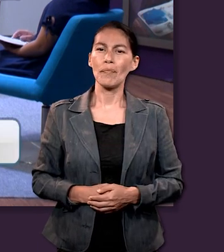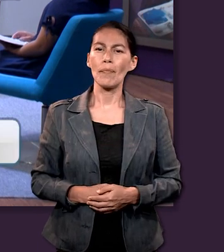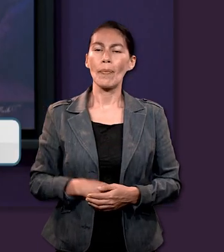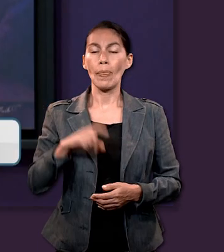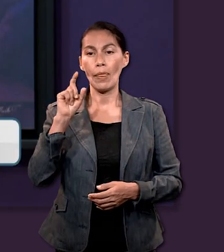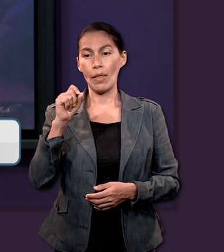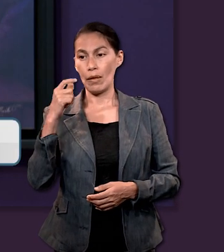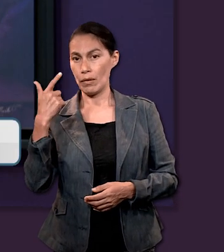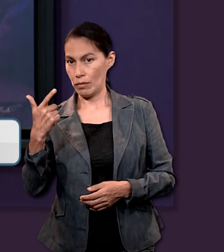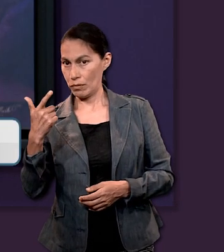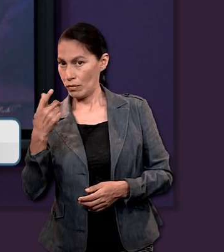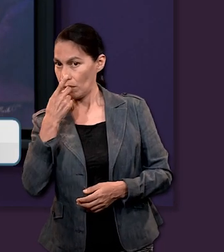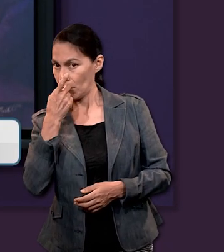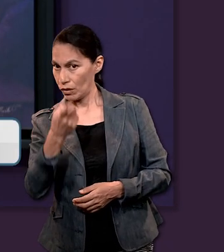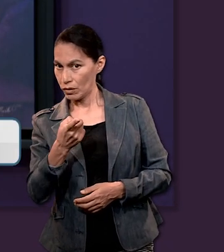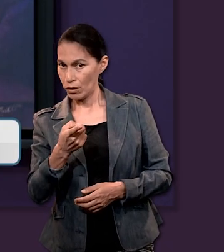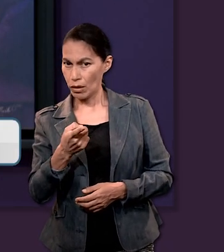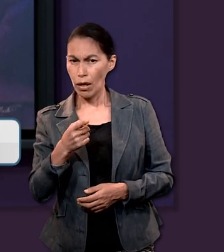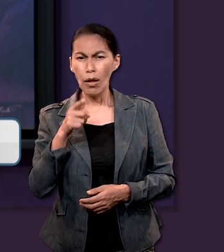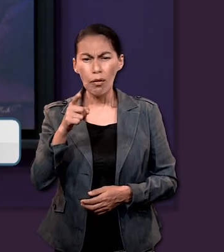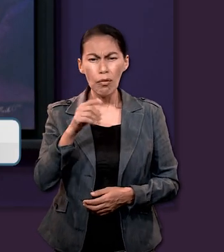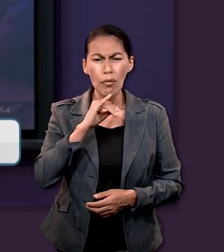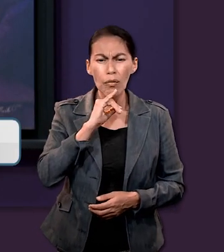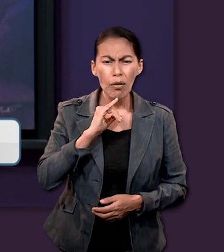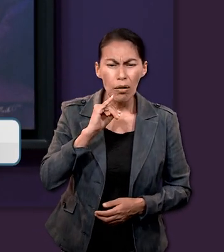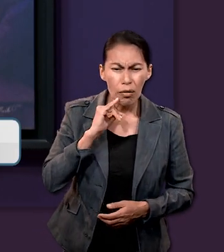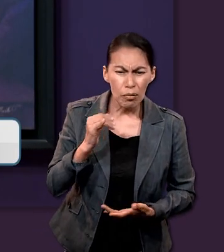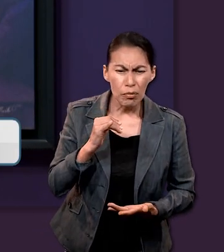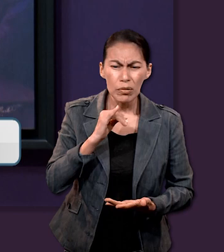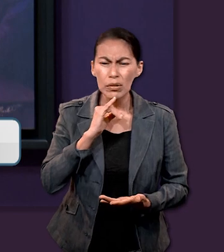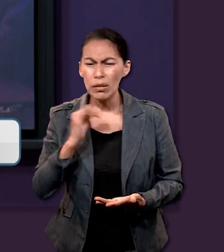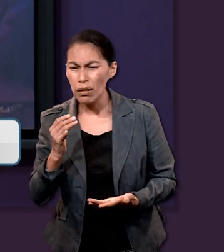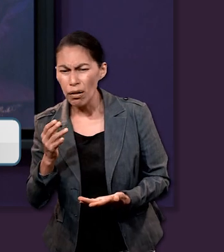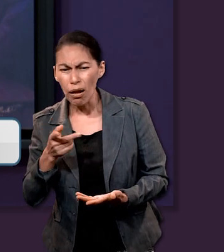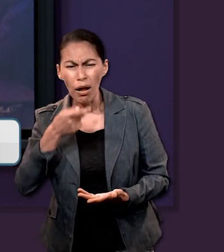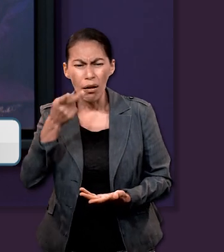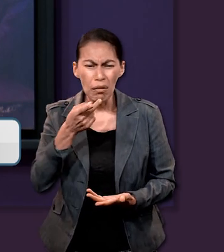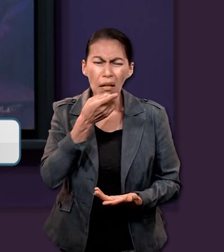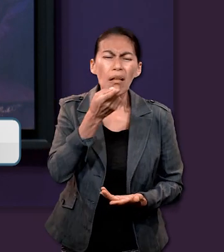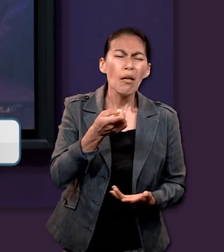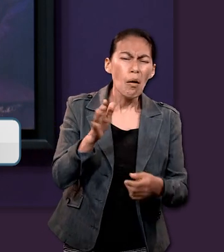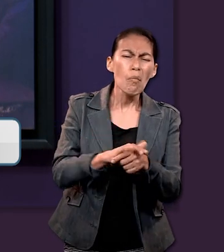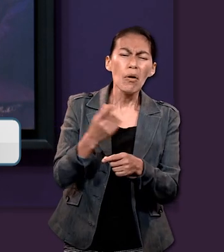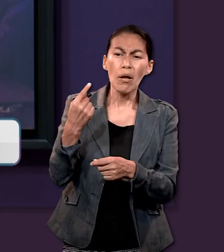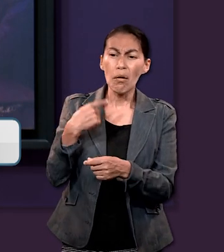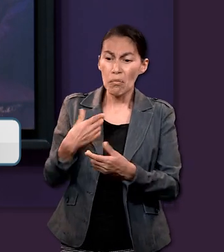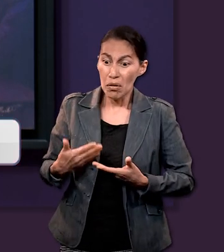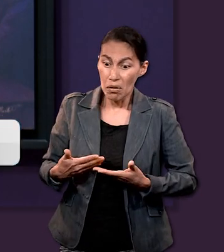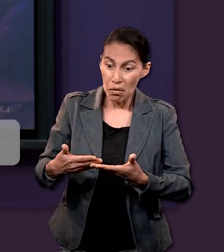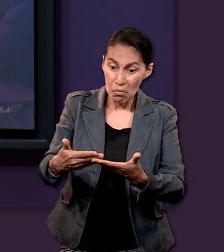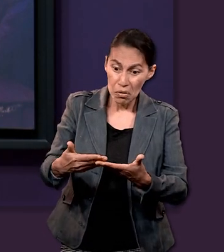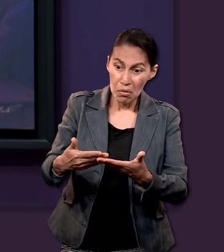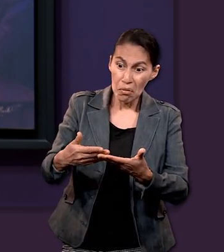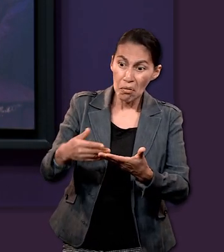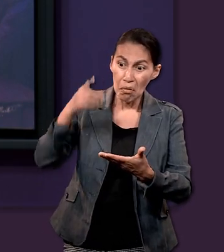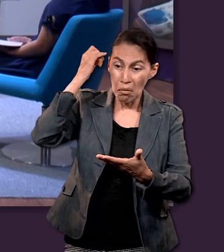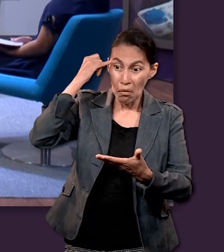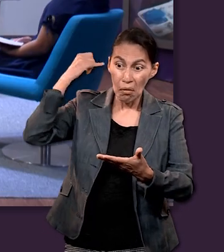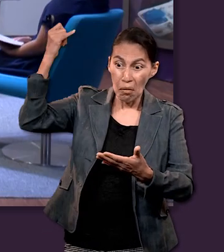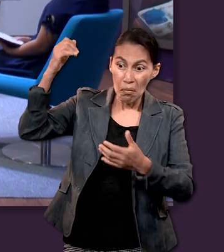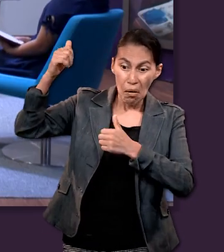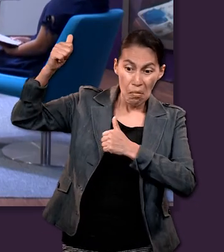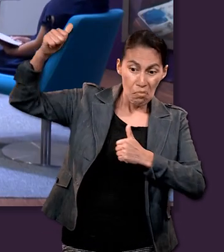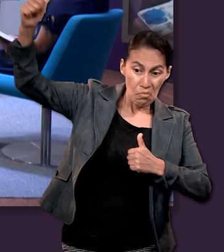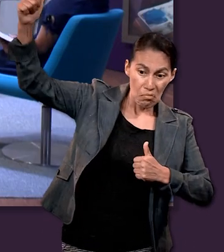mi camino está escondido de Jehová y de mi Dios pasó mi juicio no has sabido no has oído que el Dios eterno es